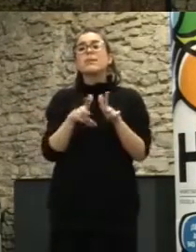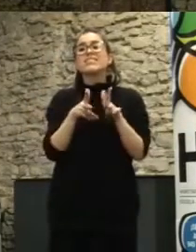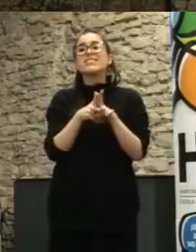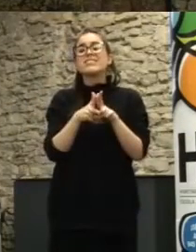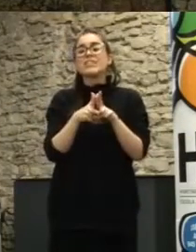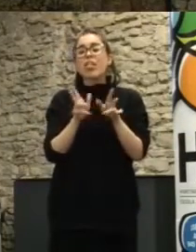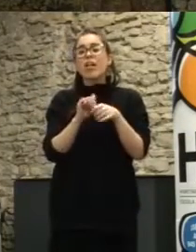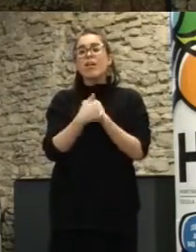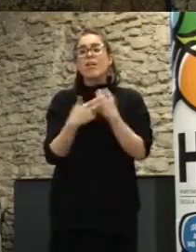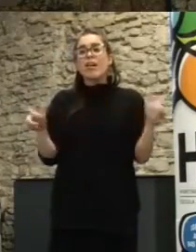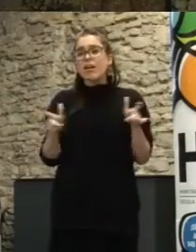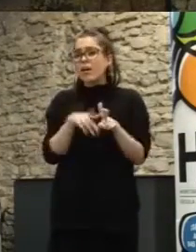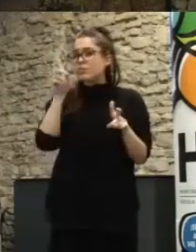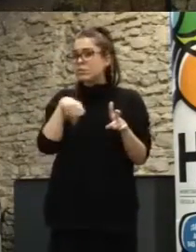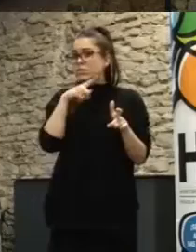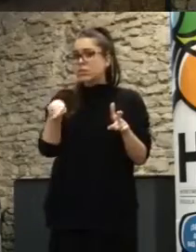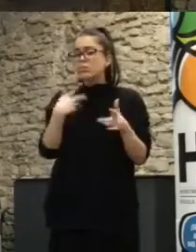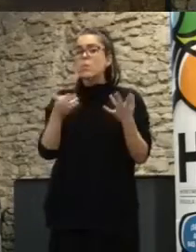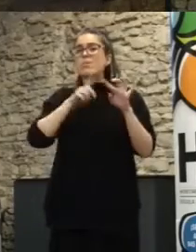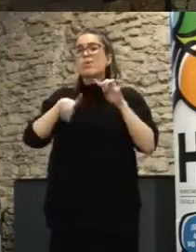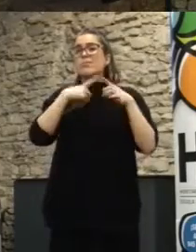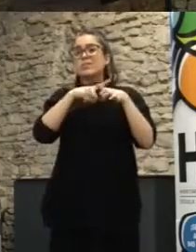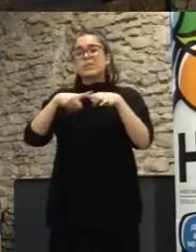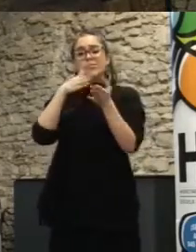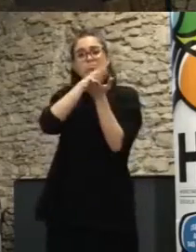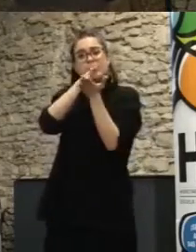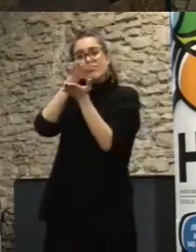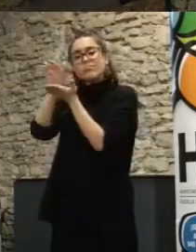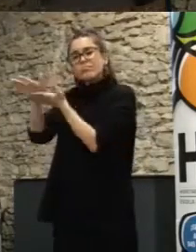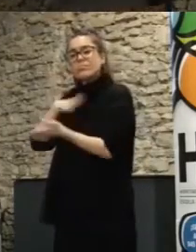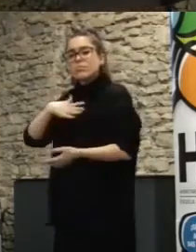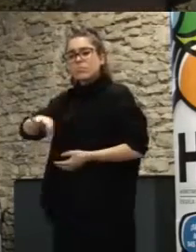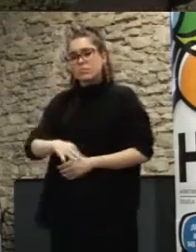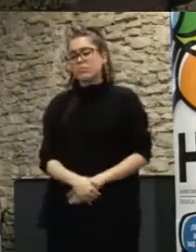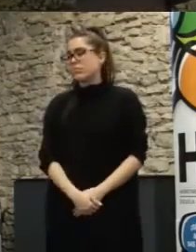podríamos achacarlo a diferentes cuestiones ¿no? por ejemplo